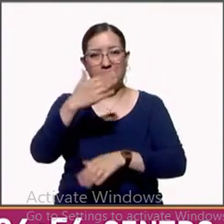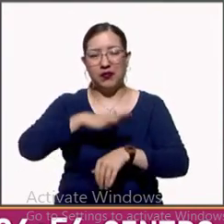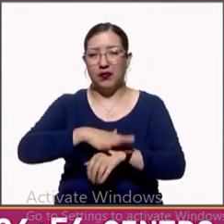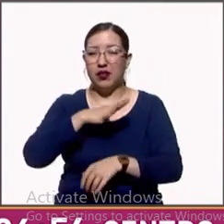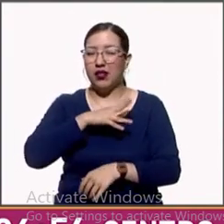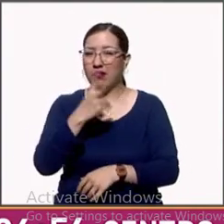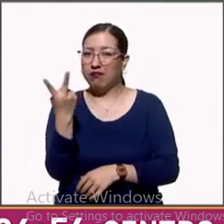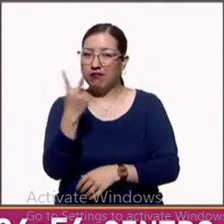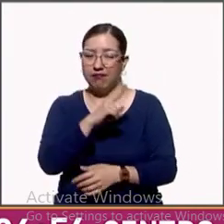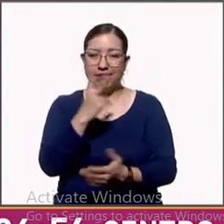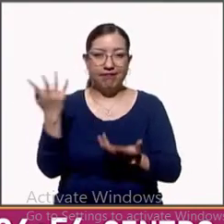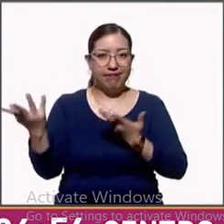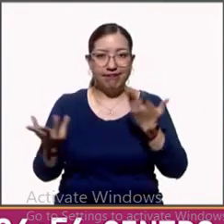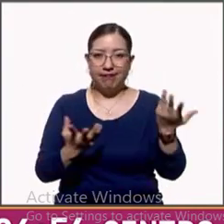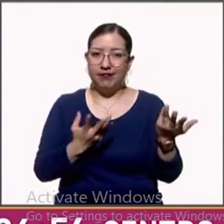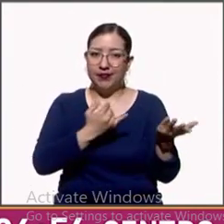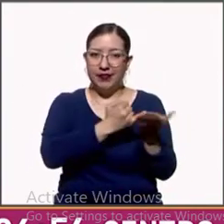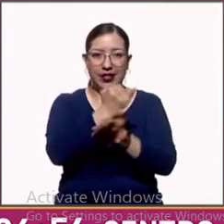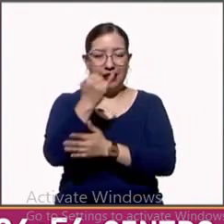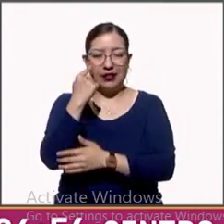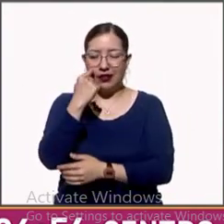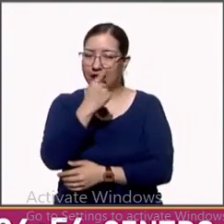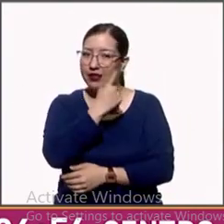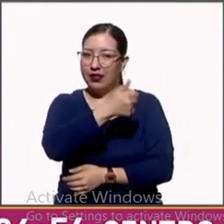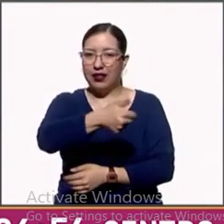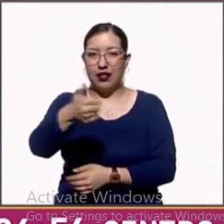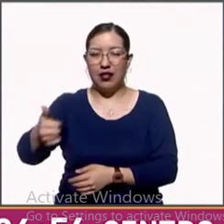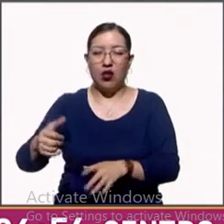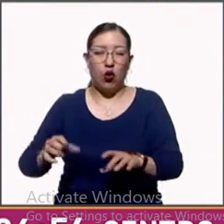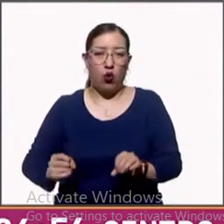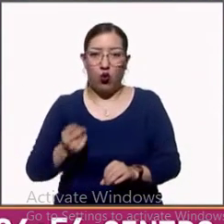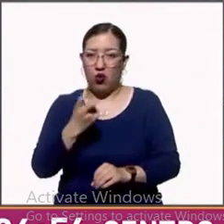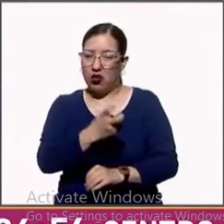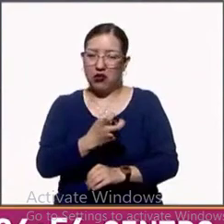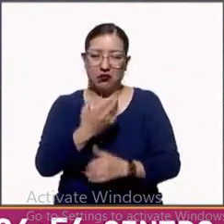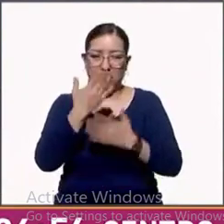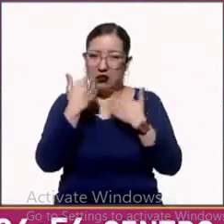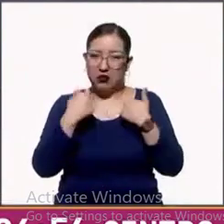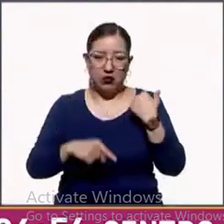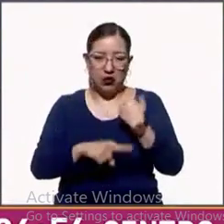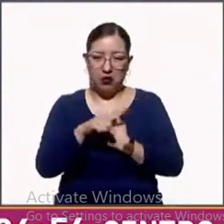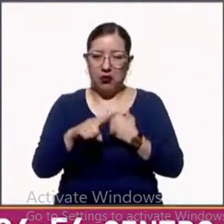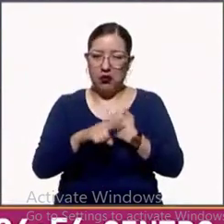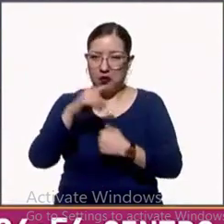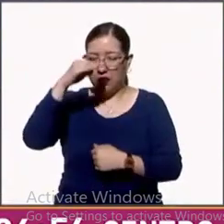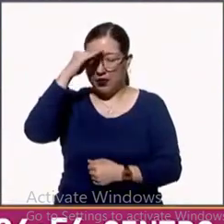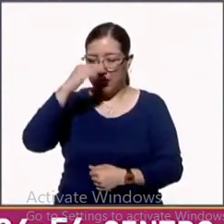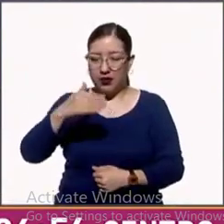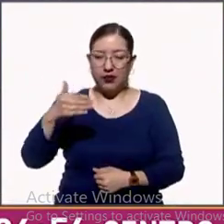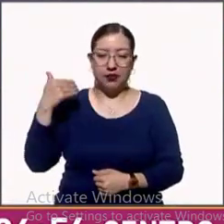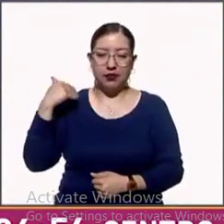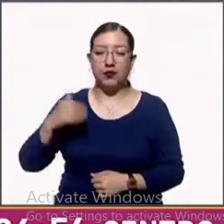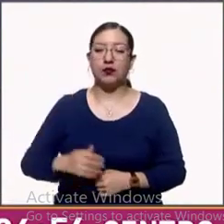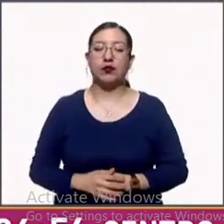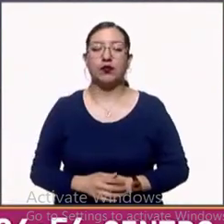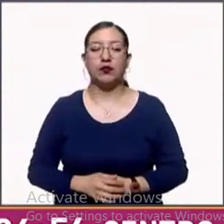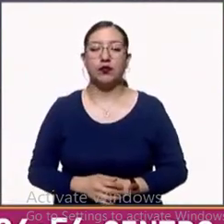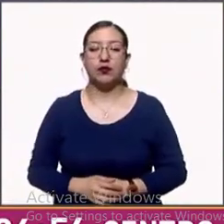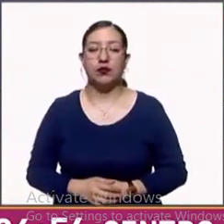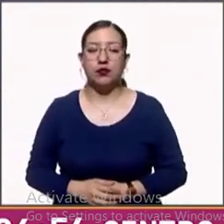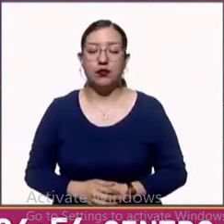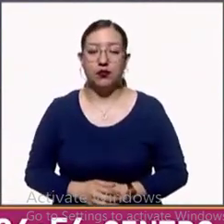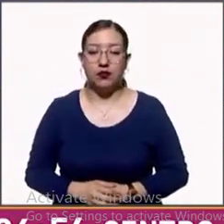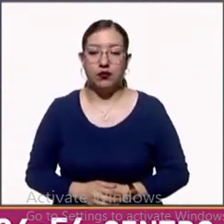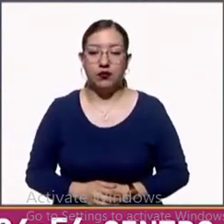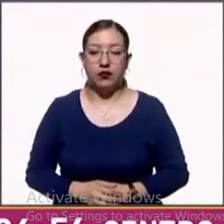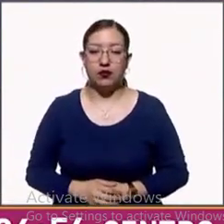lecturas. Es que cada quien decida o esto realmente no está impactando tanto como pensamos. La redacción es un poco complicada